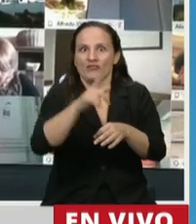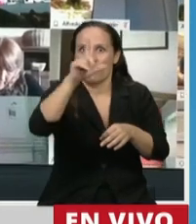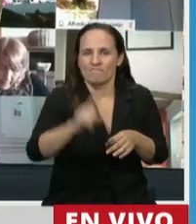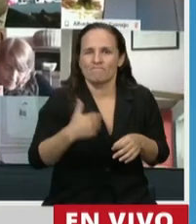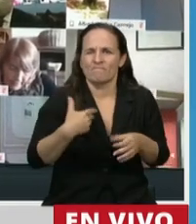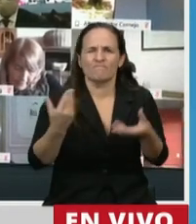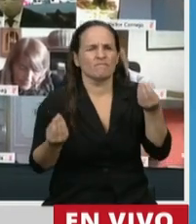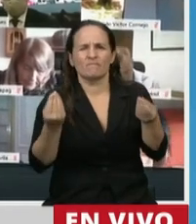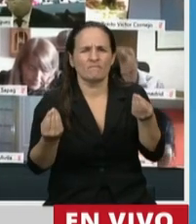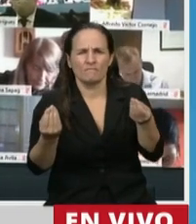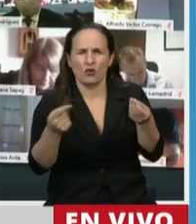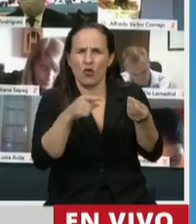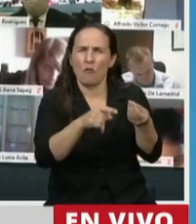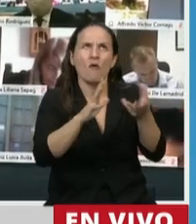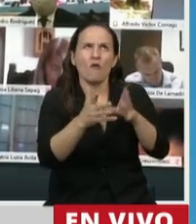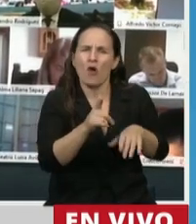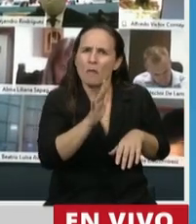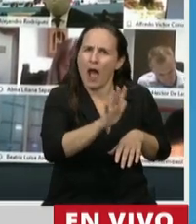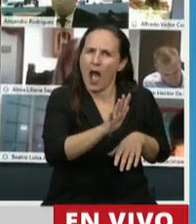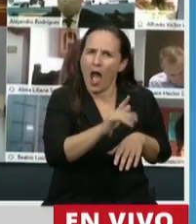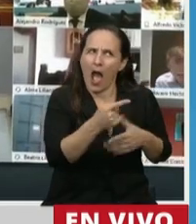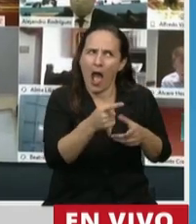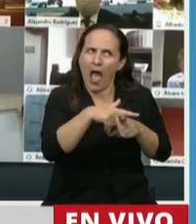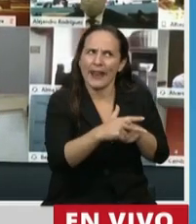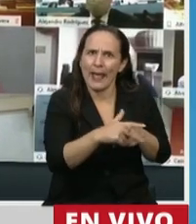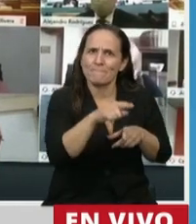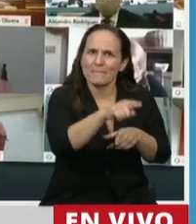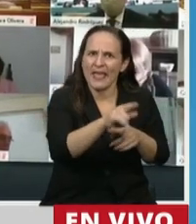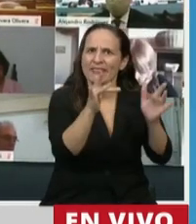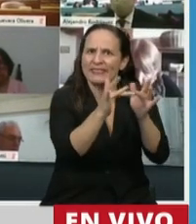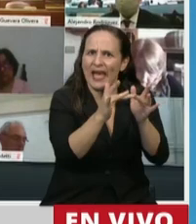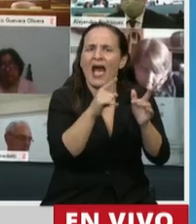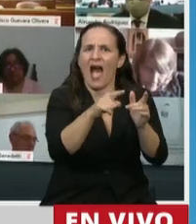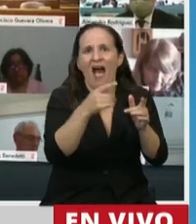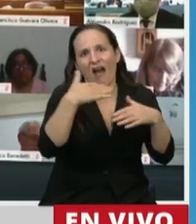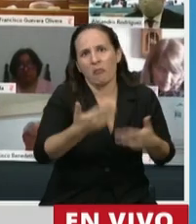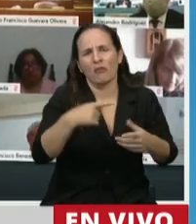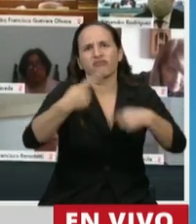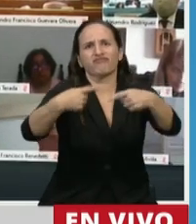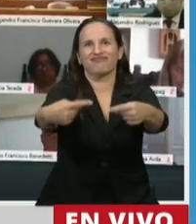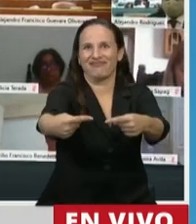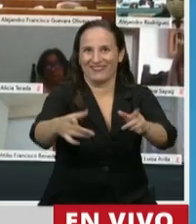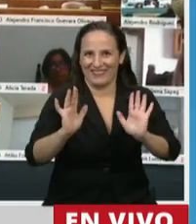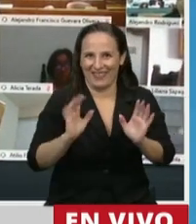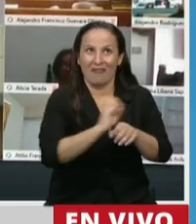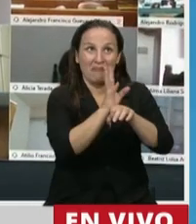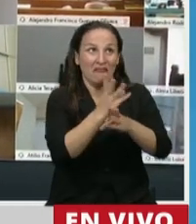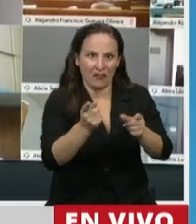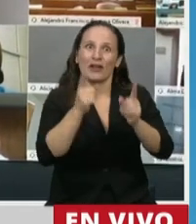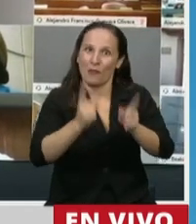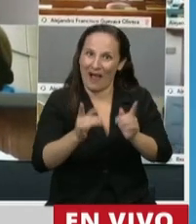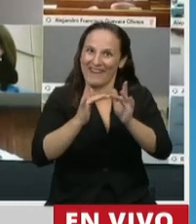es una herramienta que vino para quedarse. Y en este sentido,